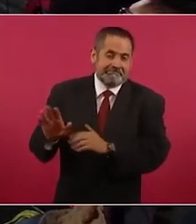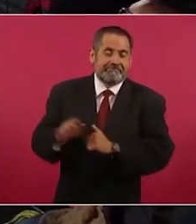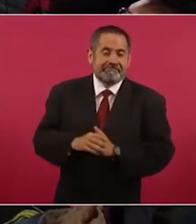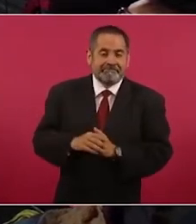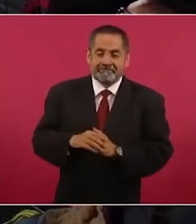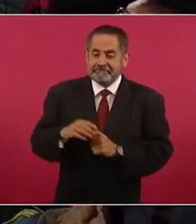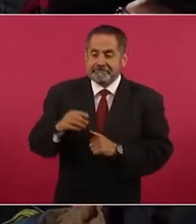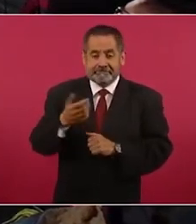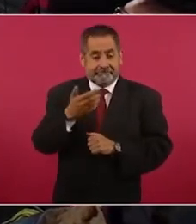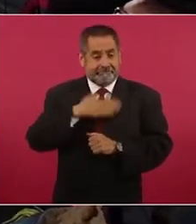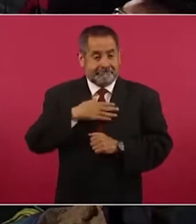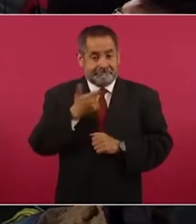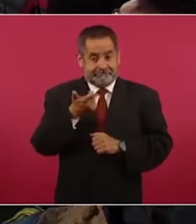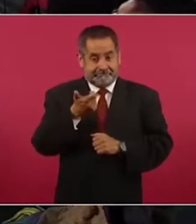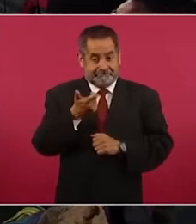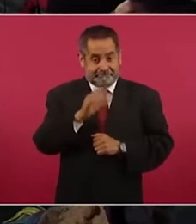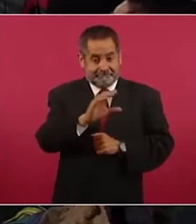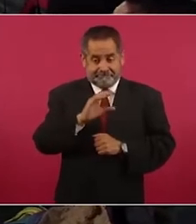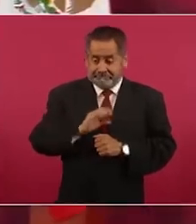quien administra